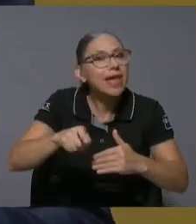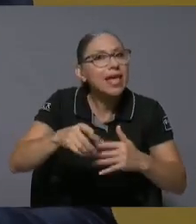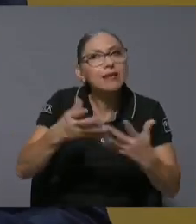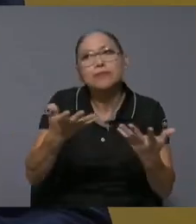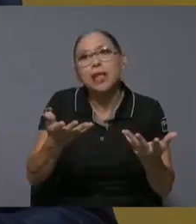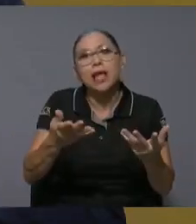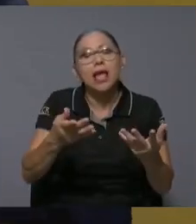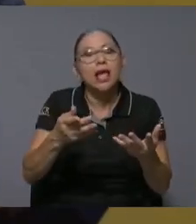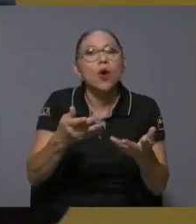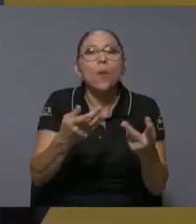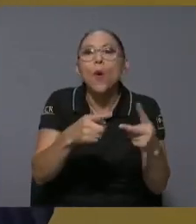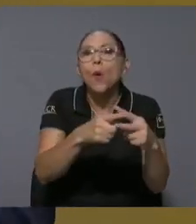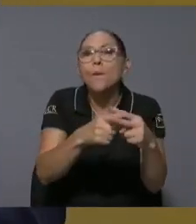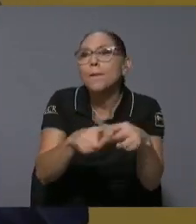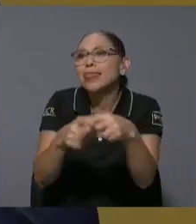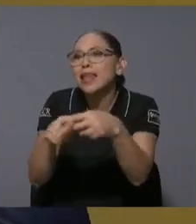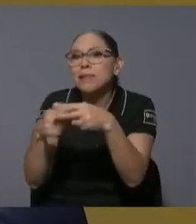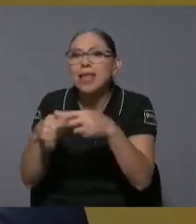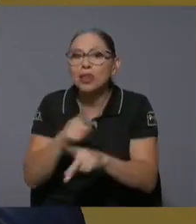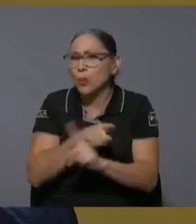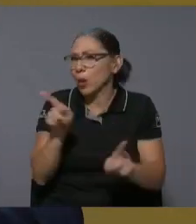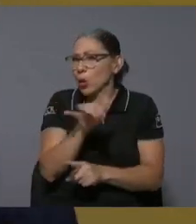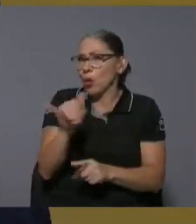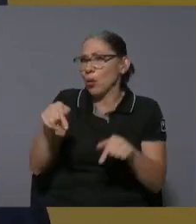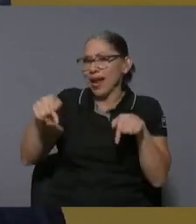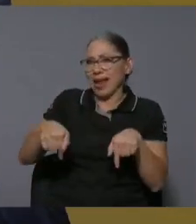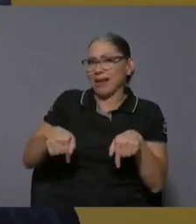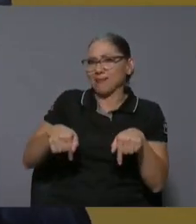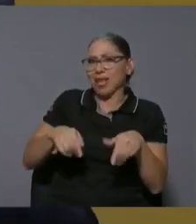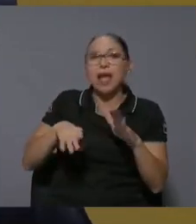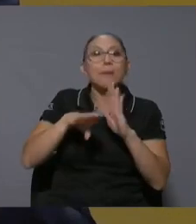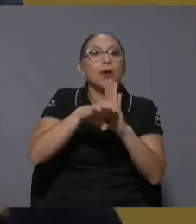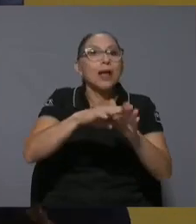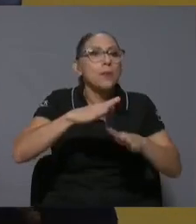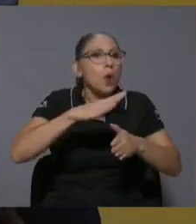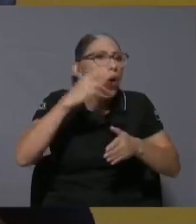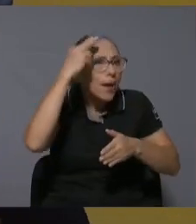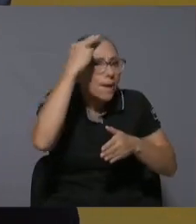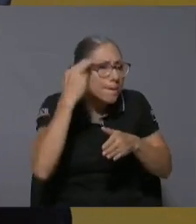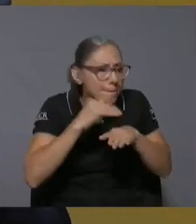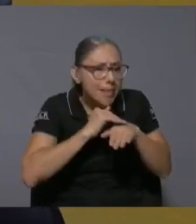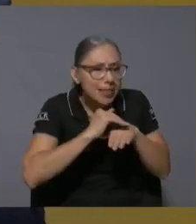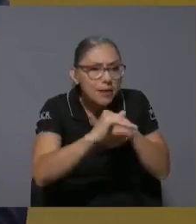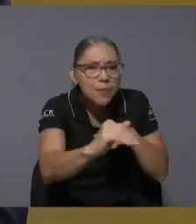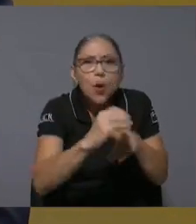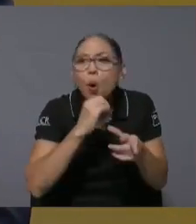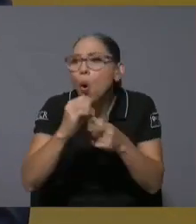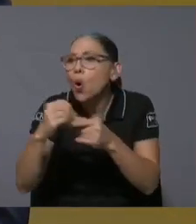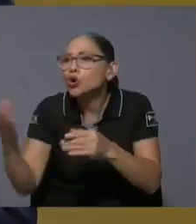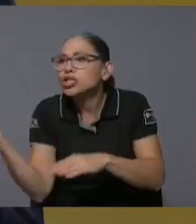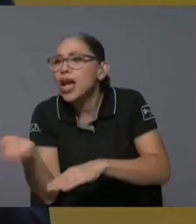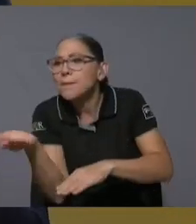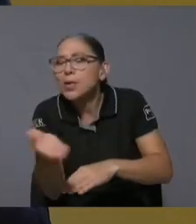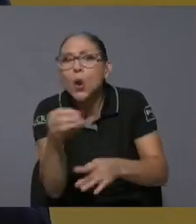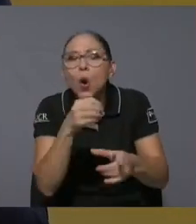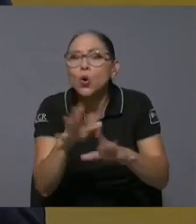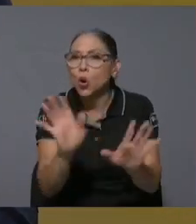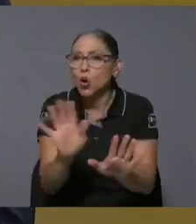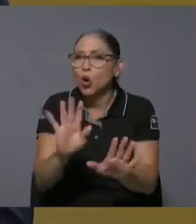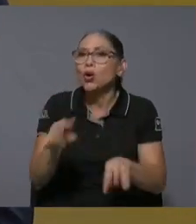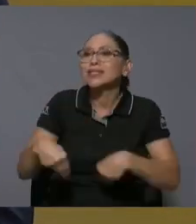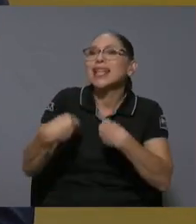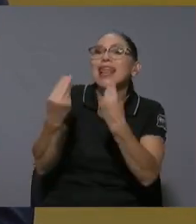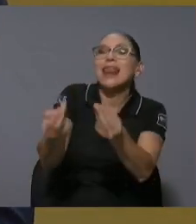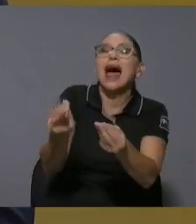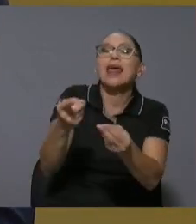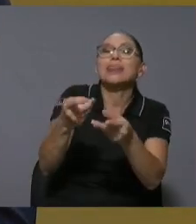dice le pago tanto por asfalto y tanto por cuánto chapeo no eso no sino que se le paga por indicador de desempeño eso cambia la lógica de la